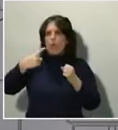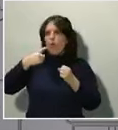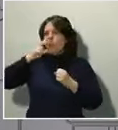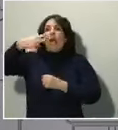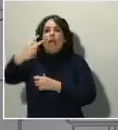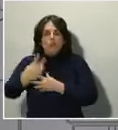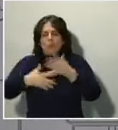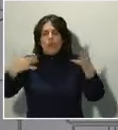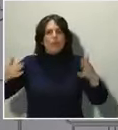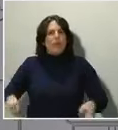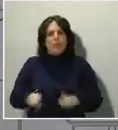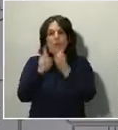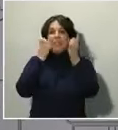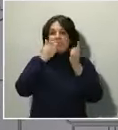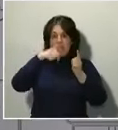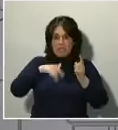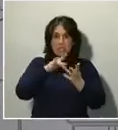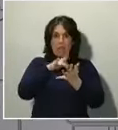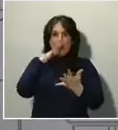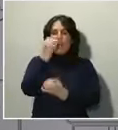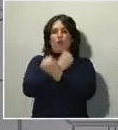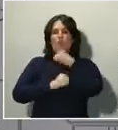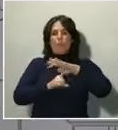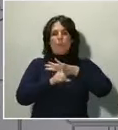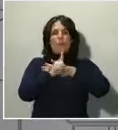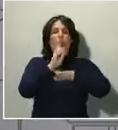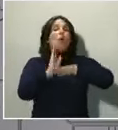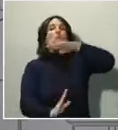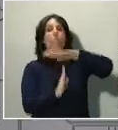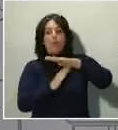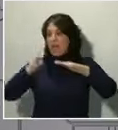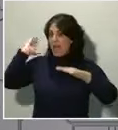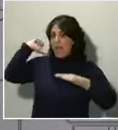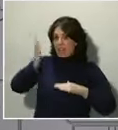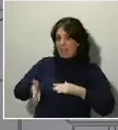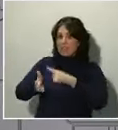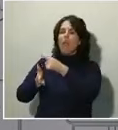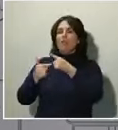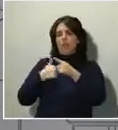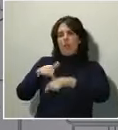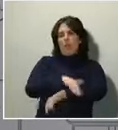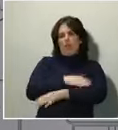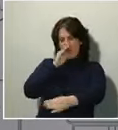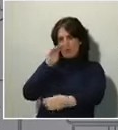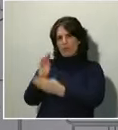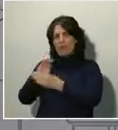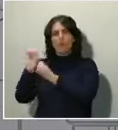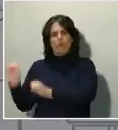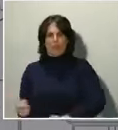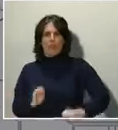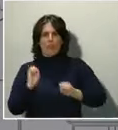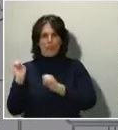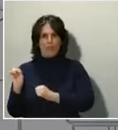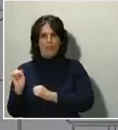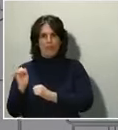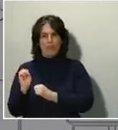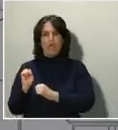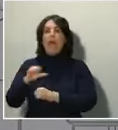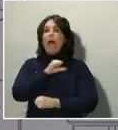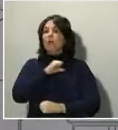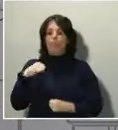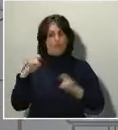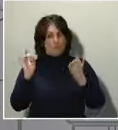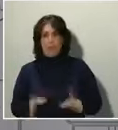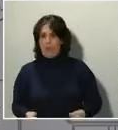este frenazo en seco de la economía española va a encontrar la protección del Gobierno de España. Los autónomos igual, la